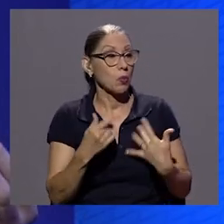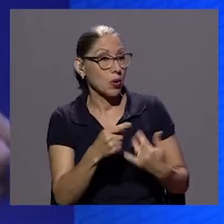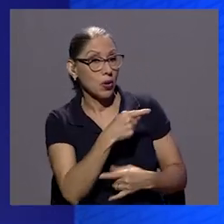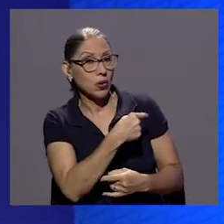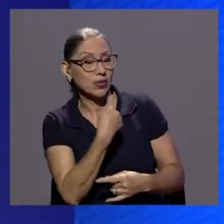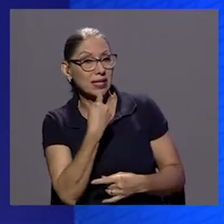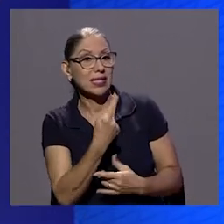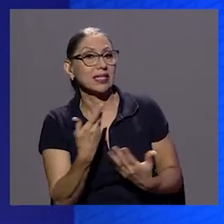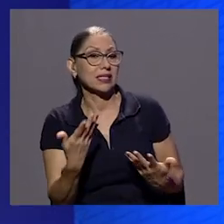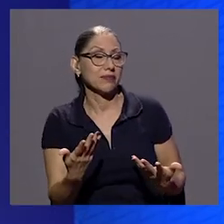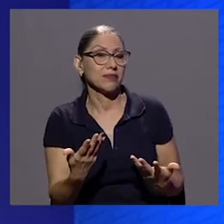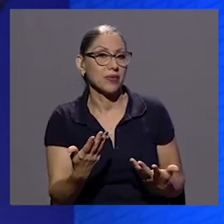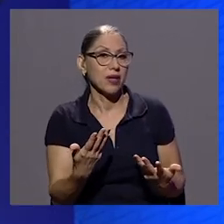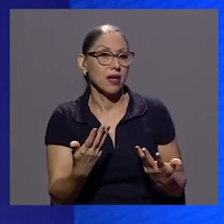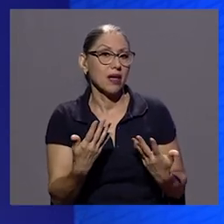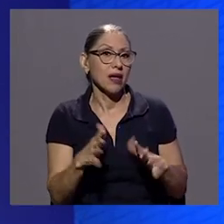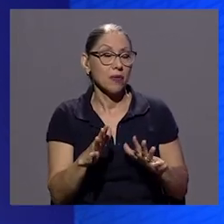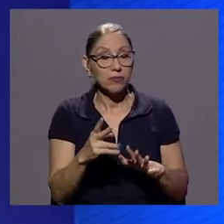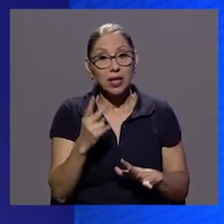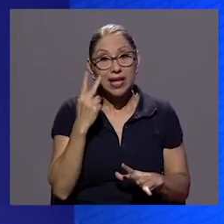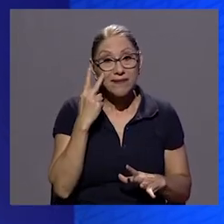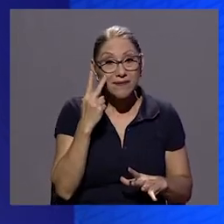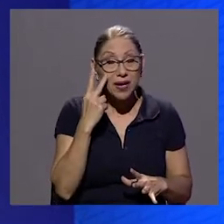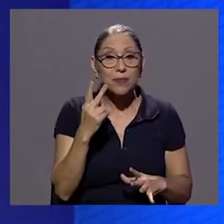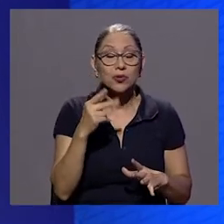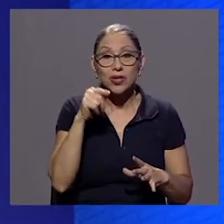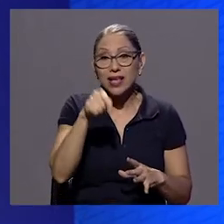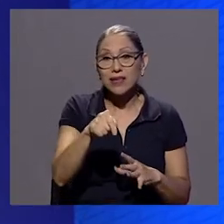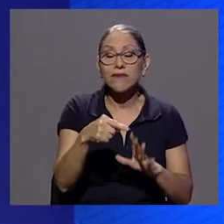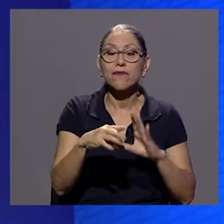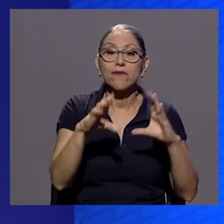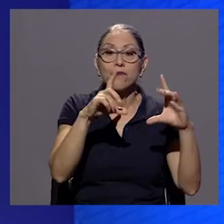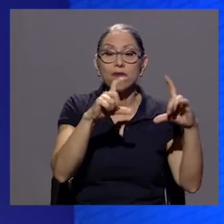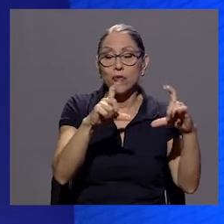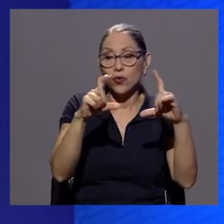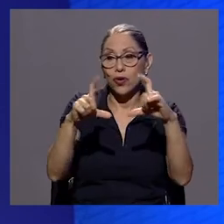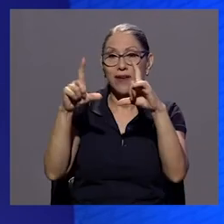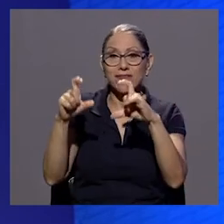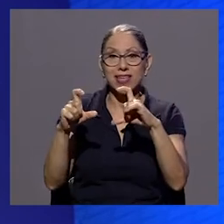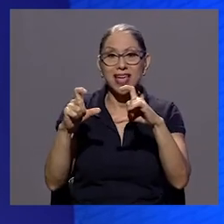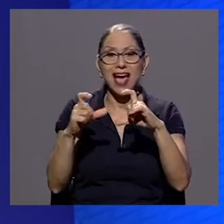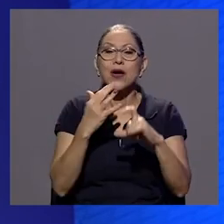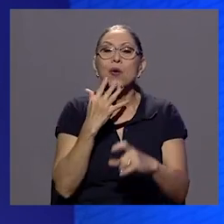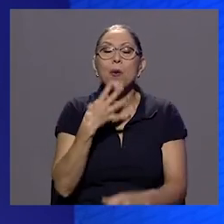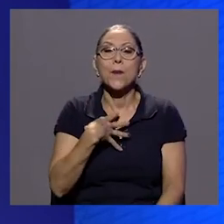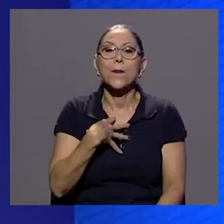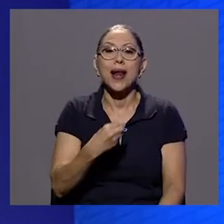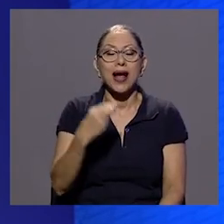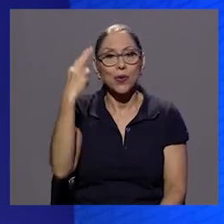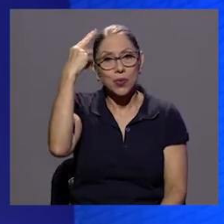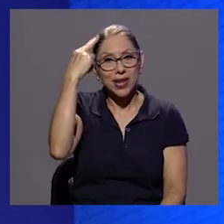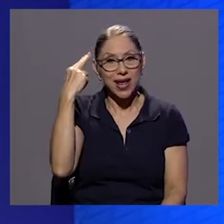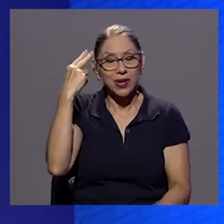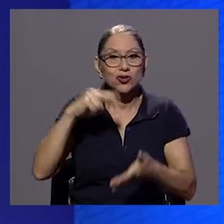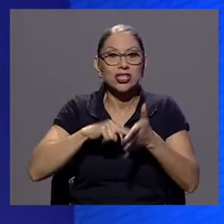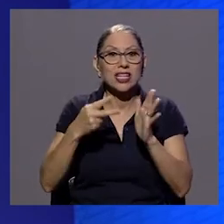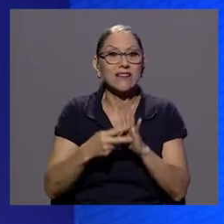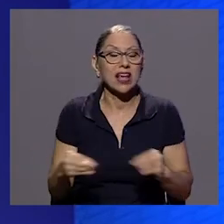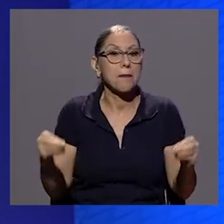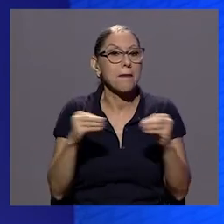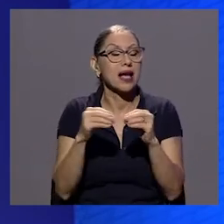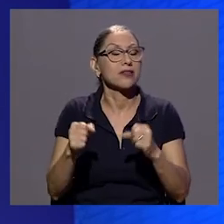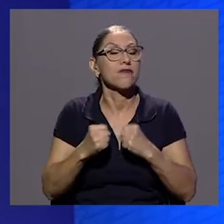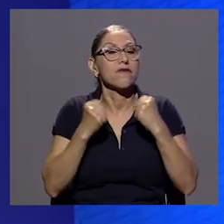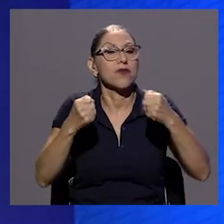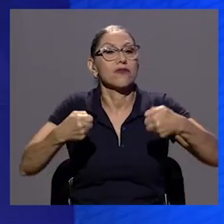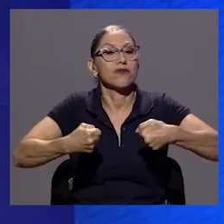hecho de que la fotografía está en blanco y negro y que el reto es mayor digámoslo así en términos de composición